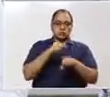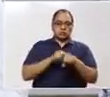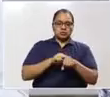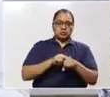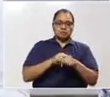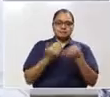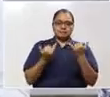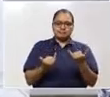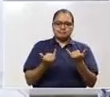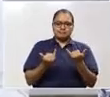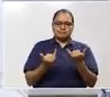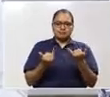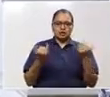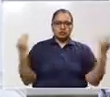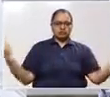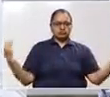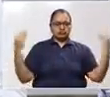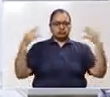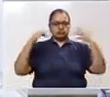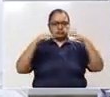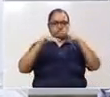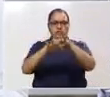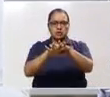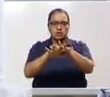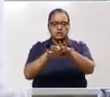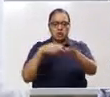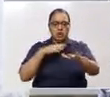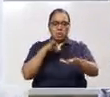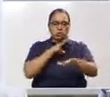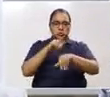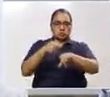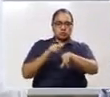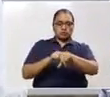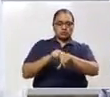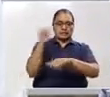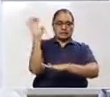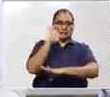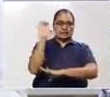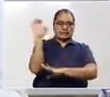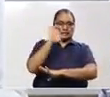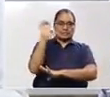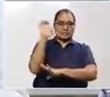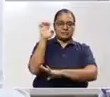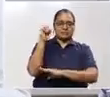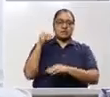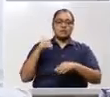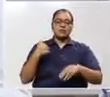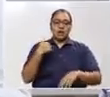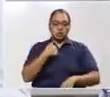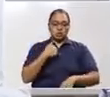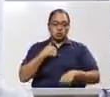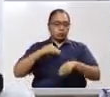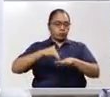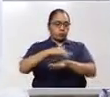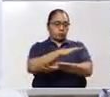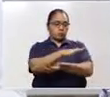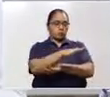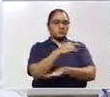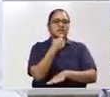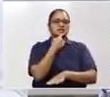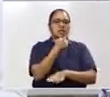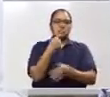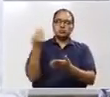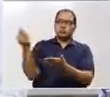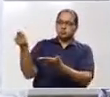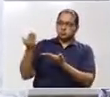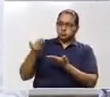urgencia al Congreso Nacional para enviarles y que discutan y que nos apoyen